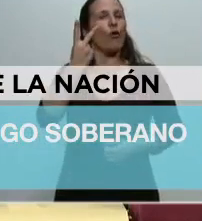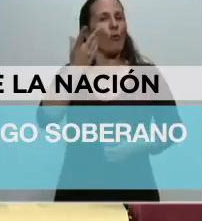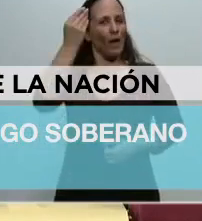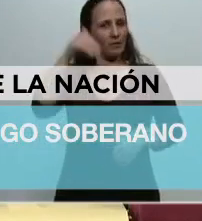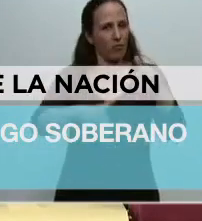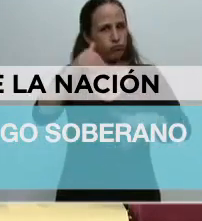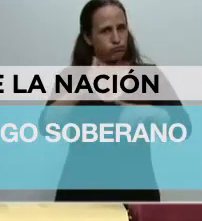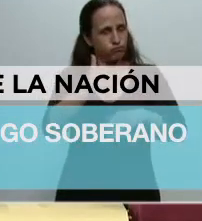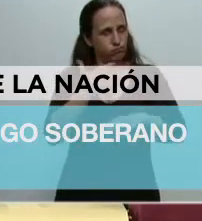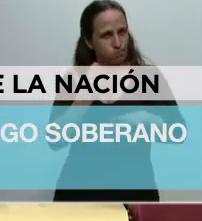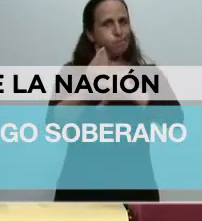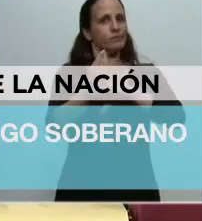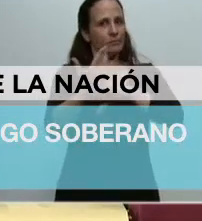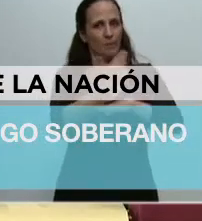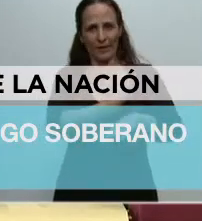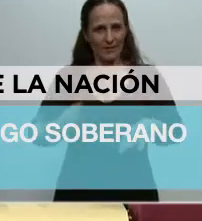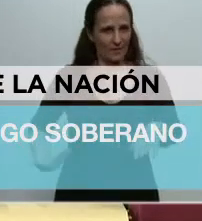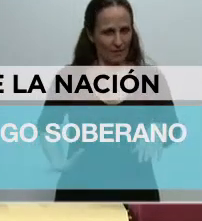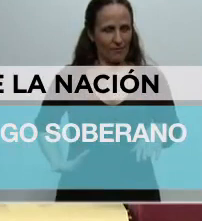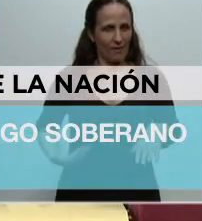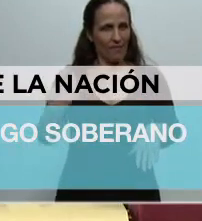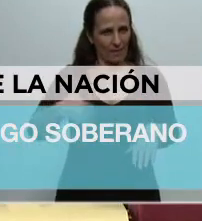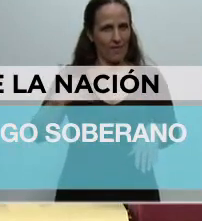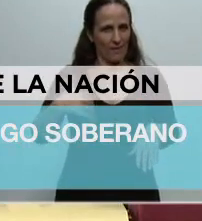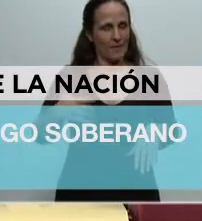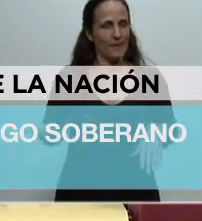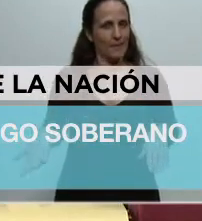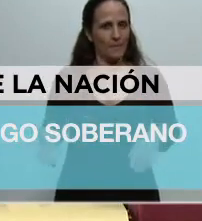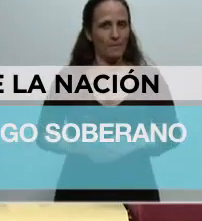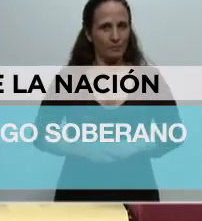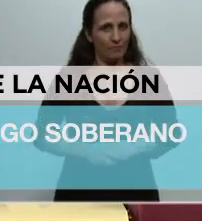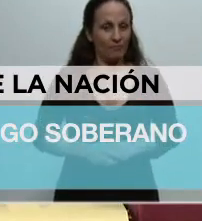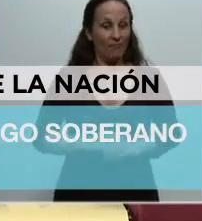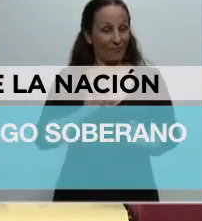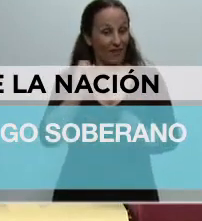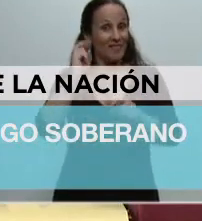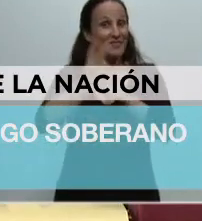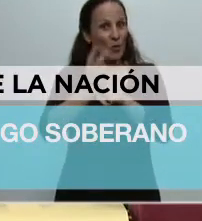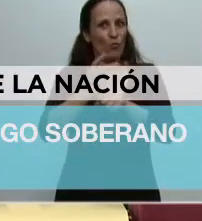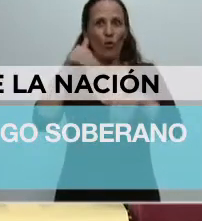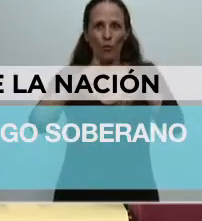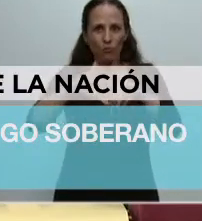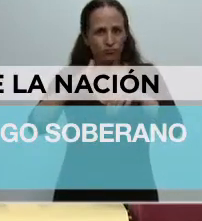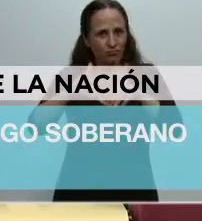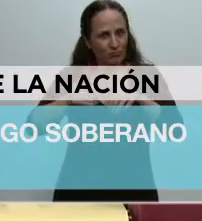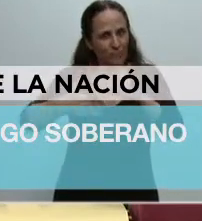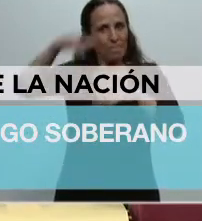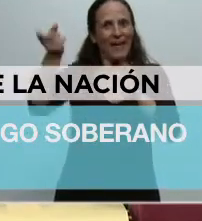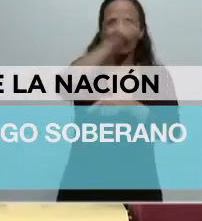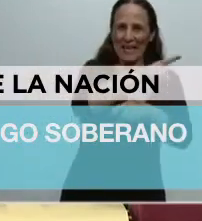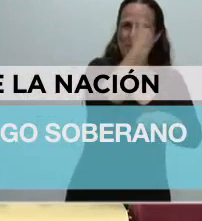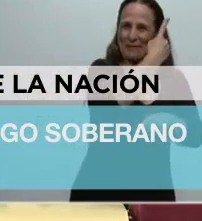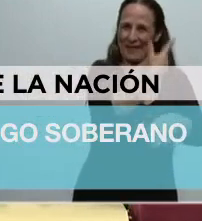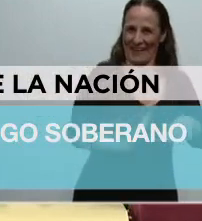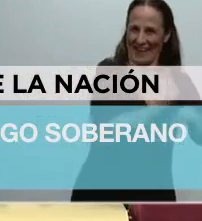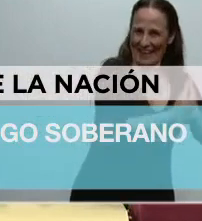Presidenta de todos los argentinos, inclusive en la segunda oportunidad por más votos que en la primera, lo